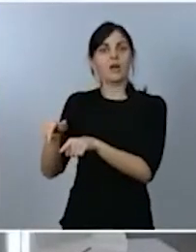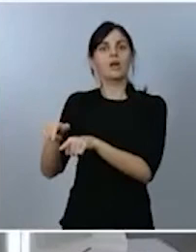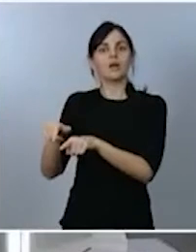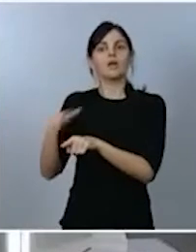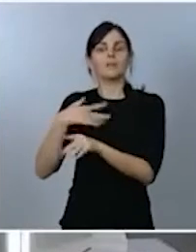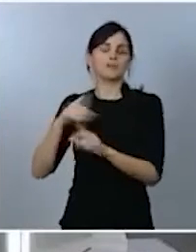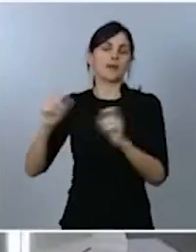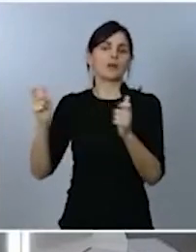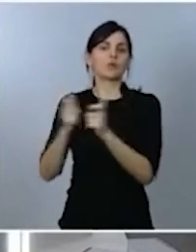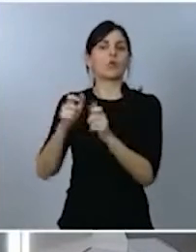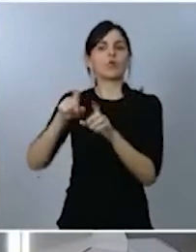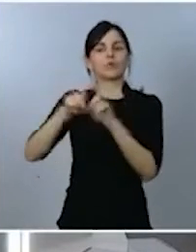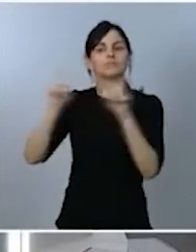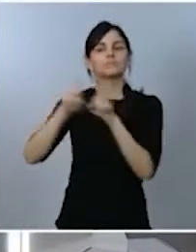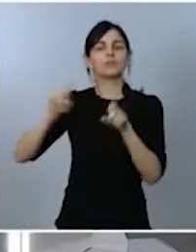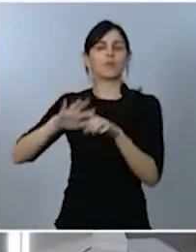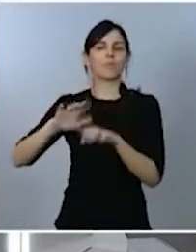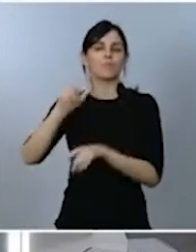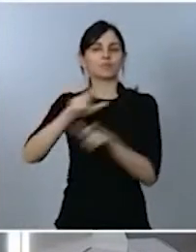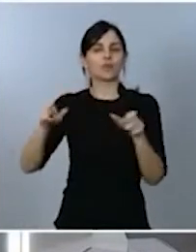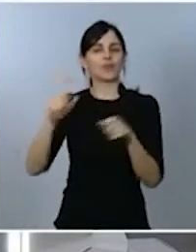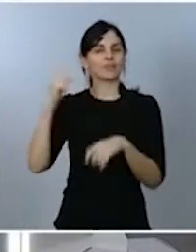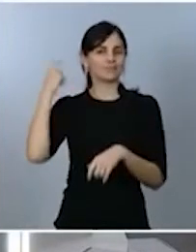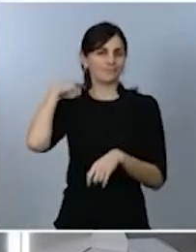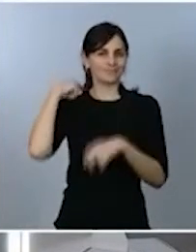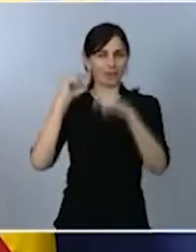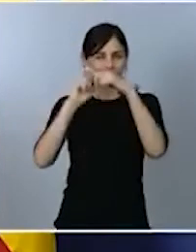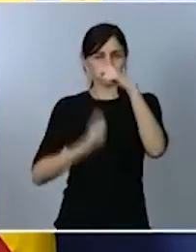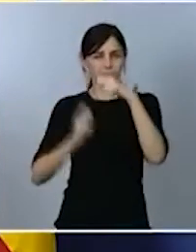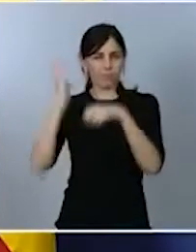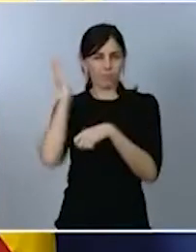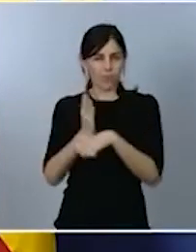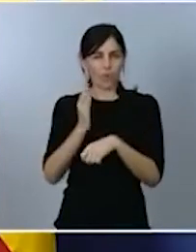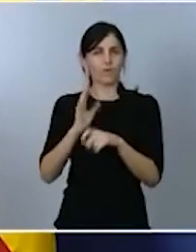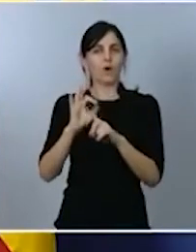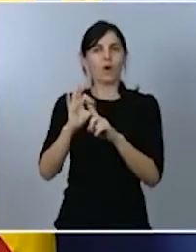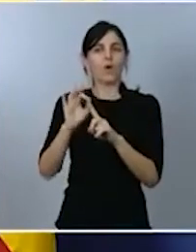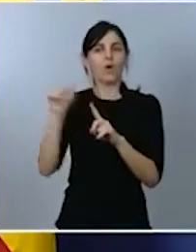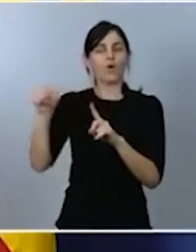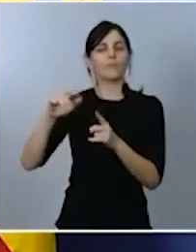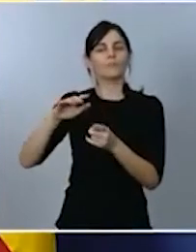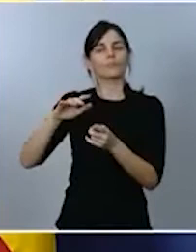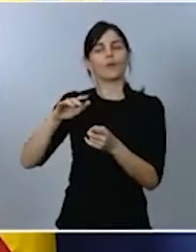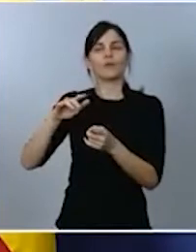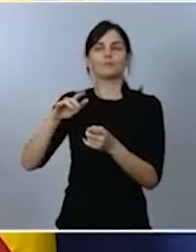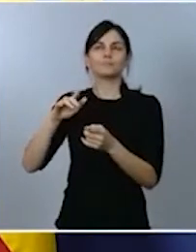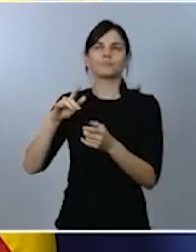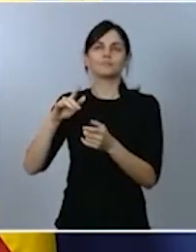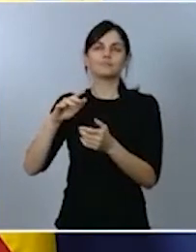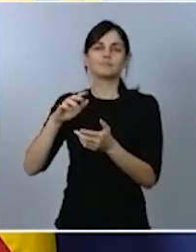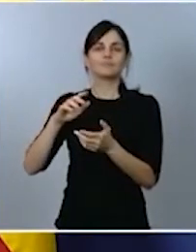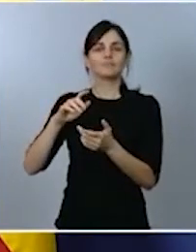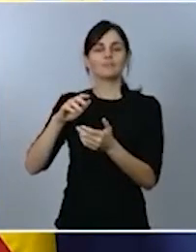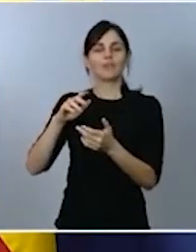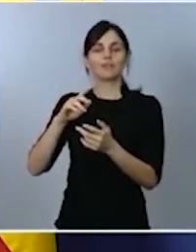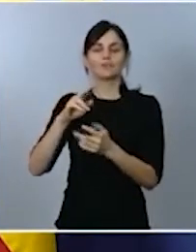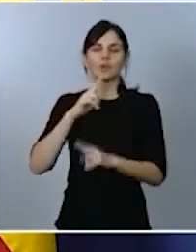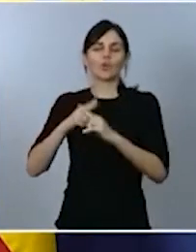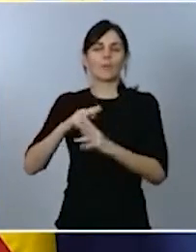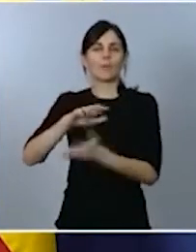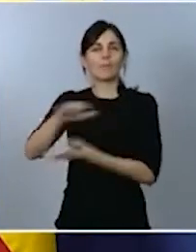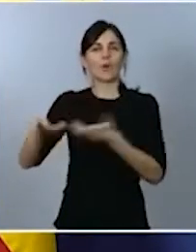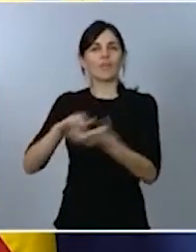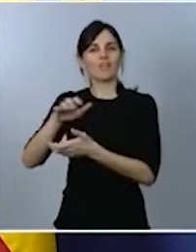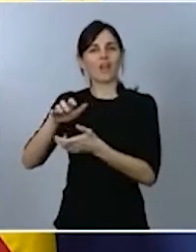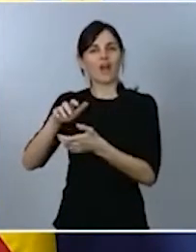lesionados consecuencia de la violencia. Que me déjenme que la llame violencia vial. No nos paramos aquí.